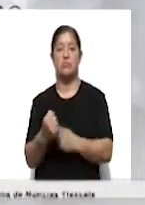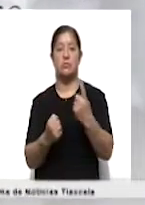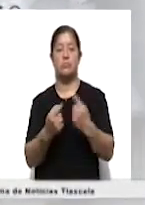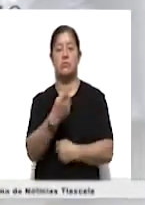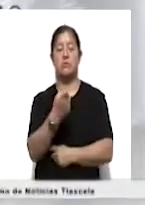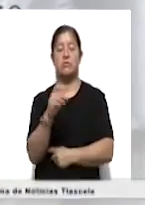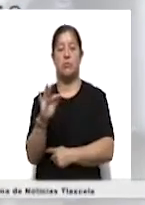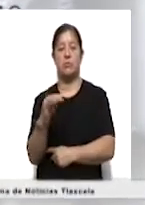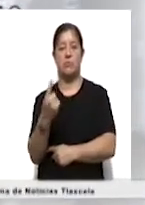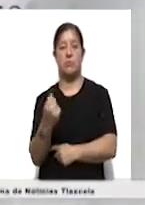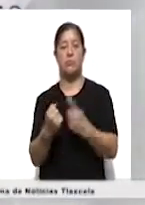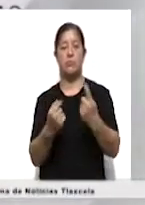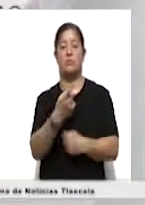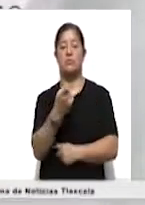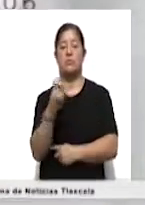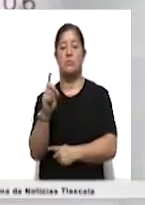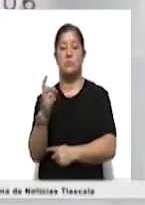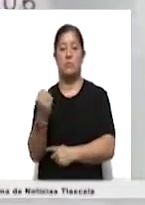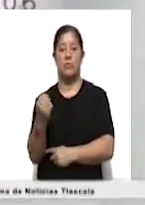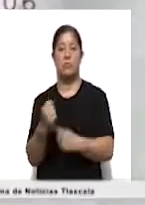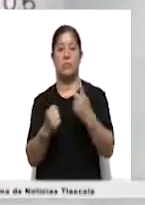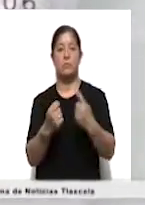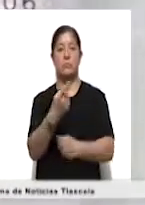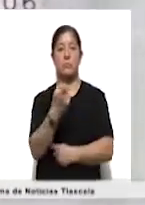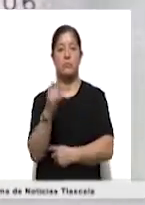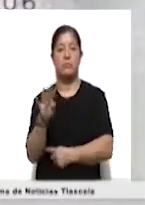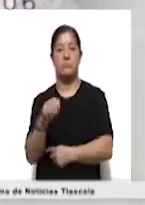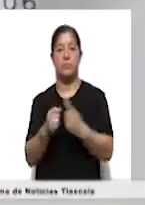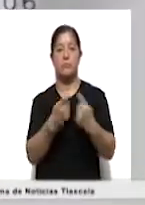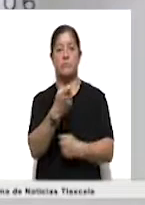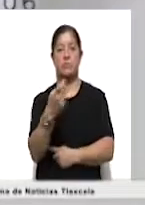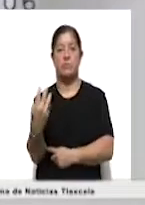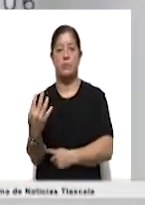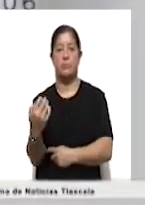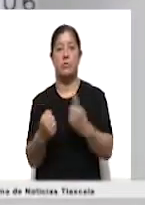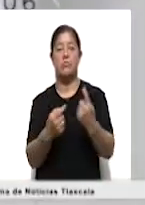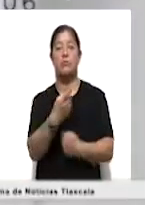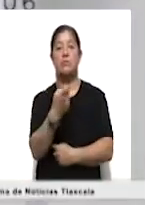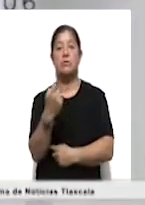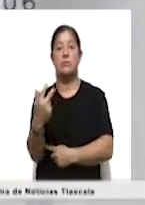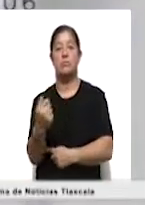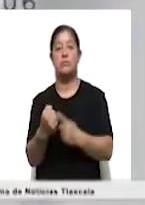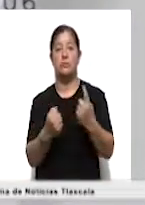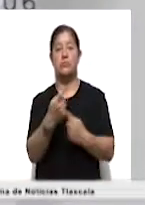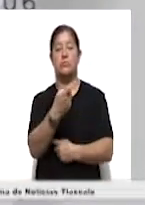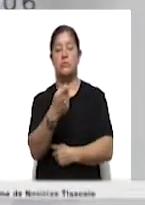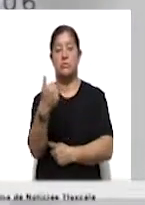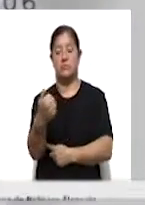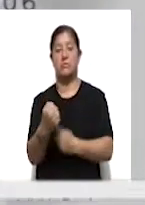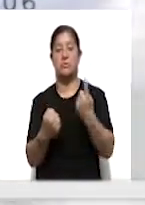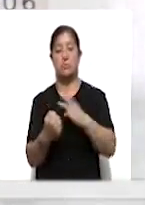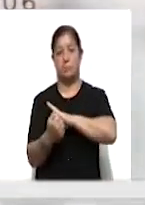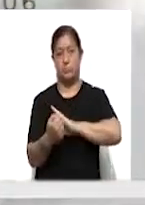Xaltocan ciento cuarenta y uno, Tenancinco ciento treinta y nueve, Nanaca Milpa ciento diecinueve, Te Tlatlauca ciento catorce, Terrenate ciento ocho, Ayometla